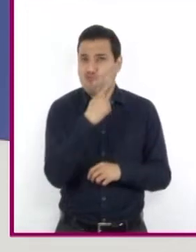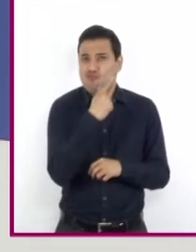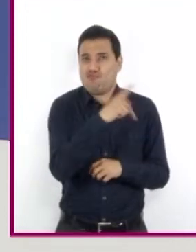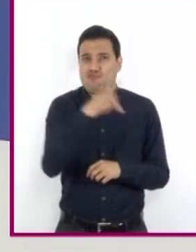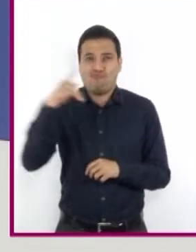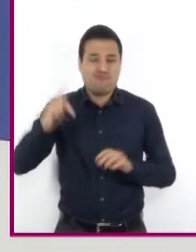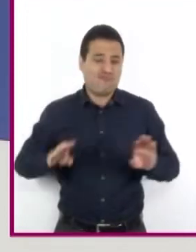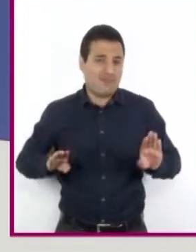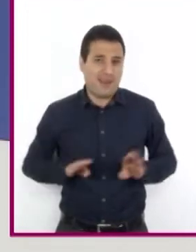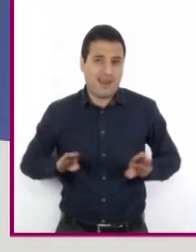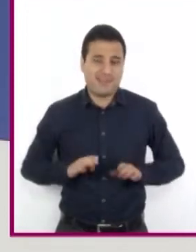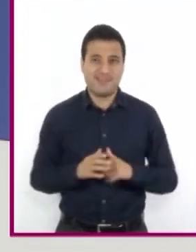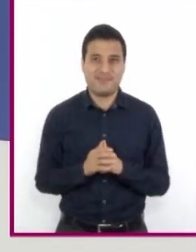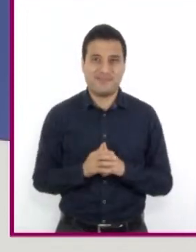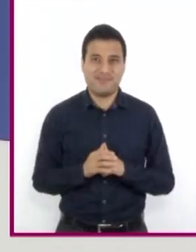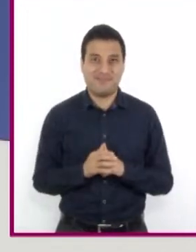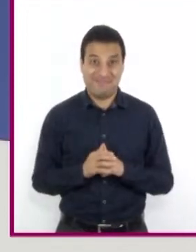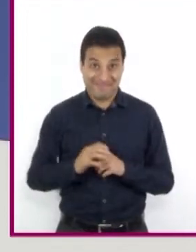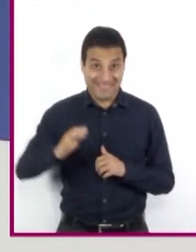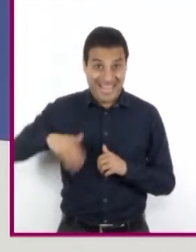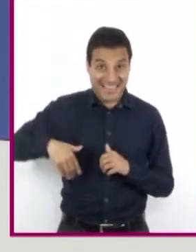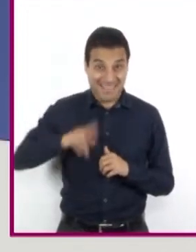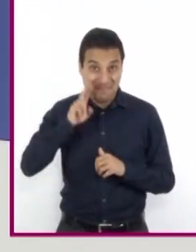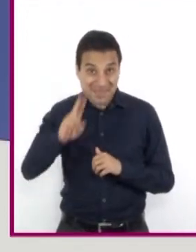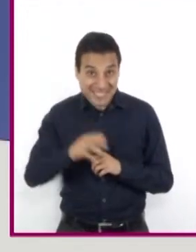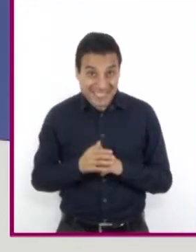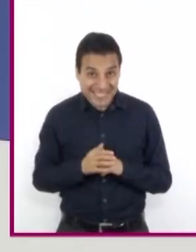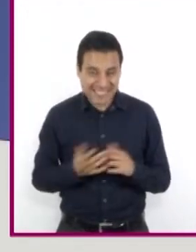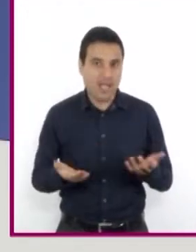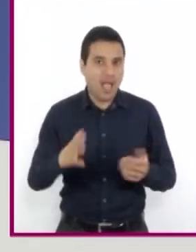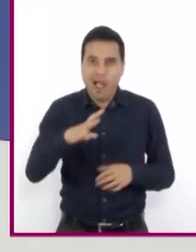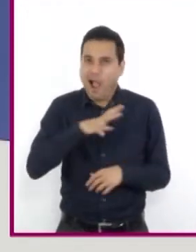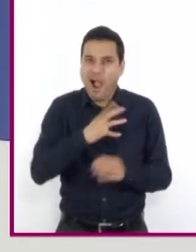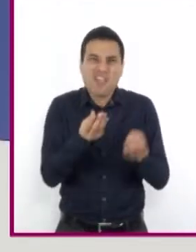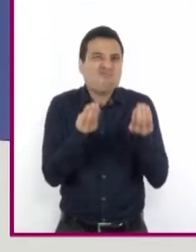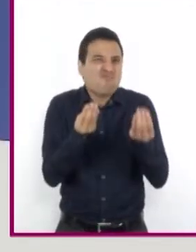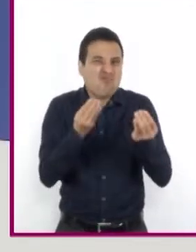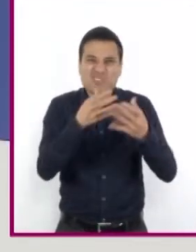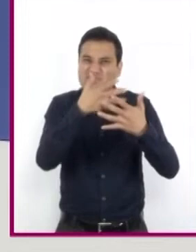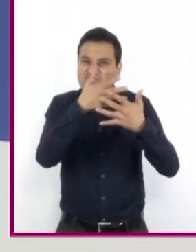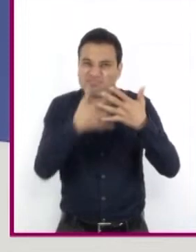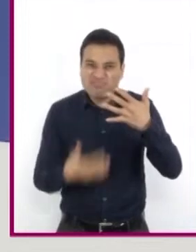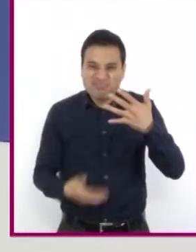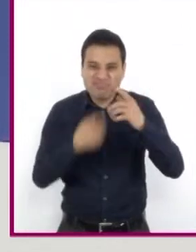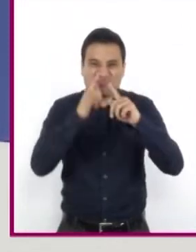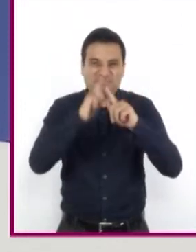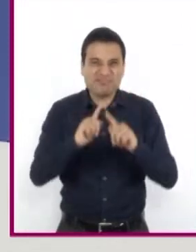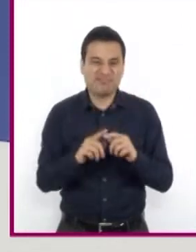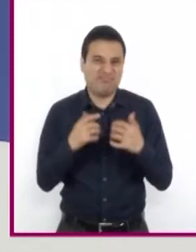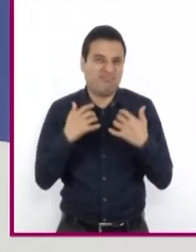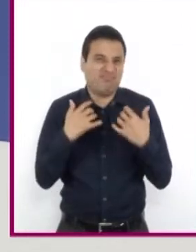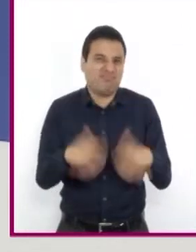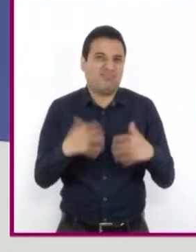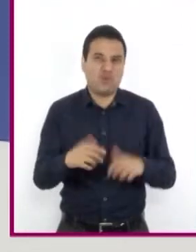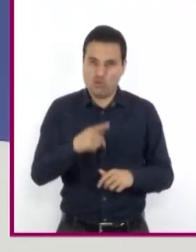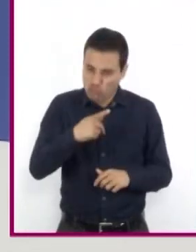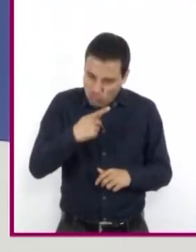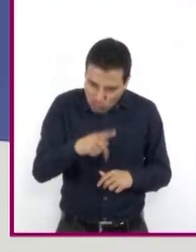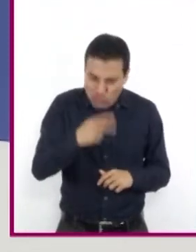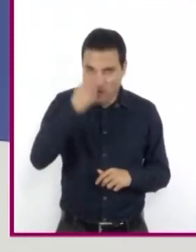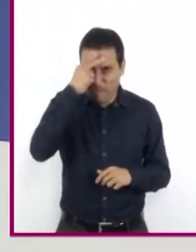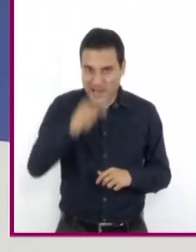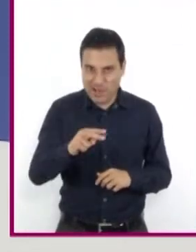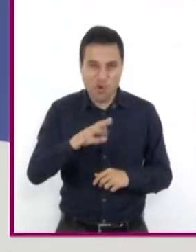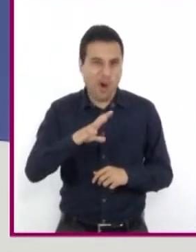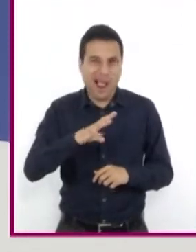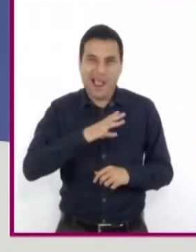sello. Como las que vimos, existen muchísimas expresiones más que nos demuestran la gran diversidad de nuestro país y de